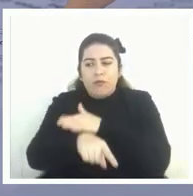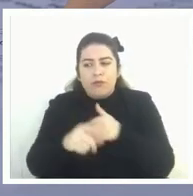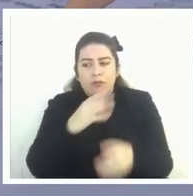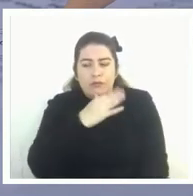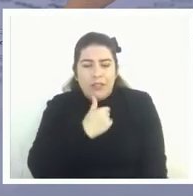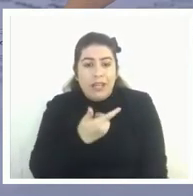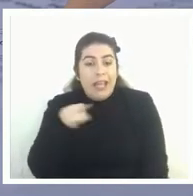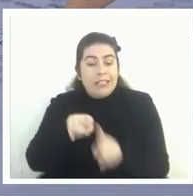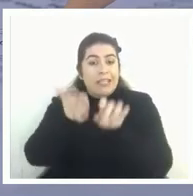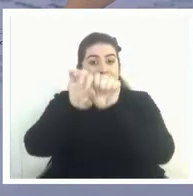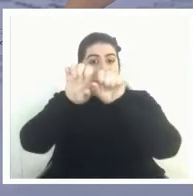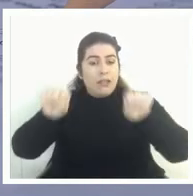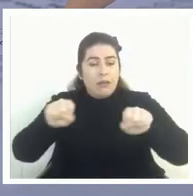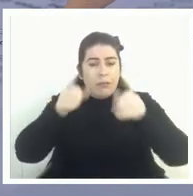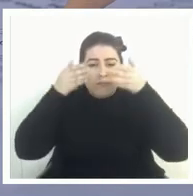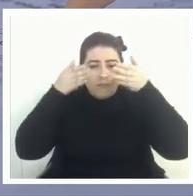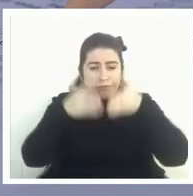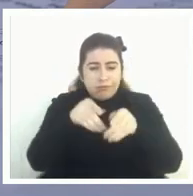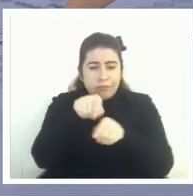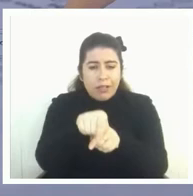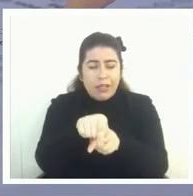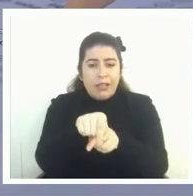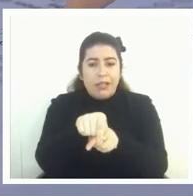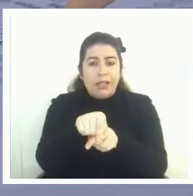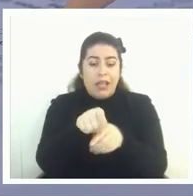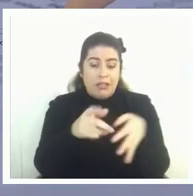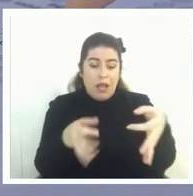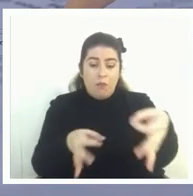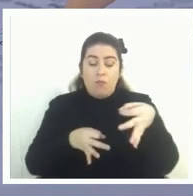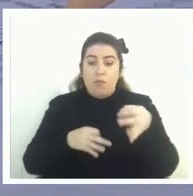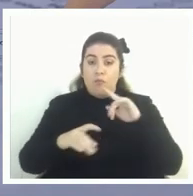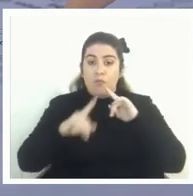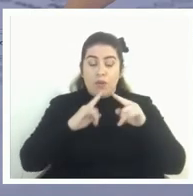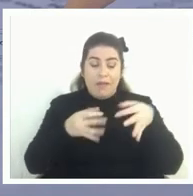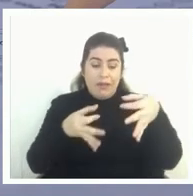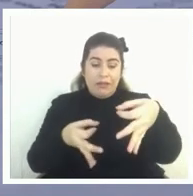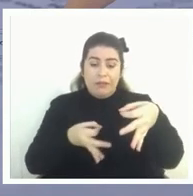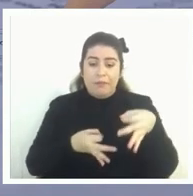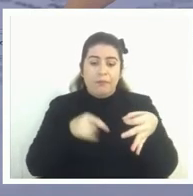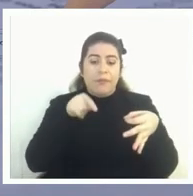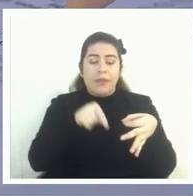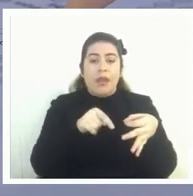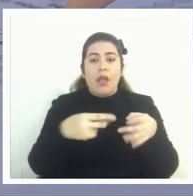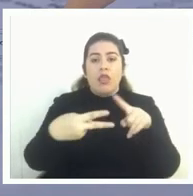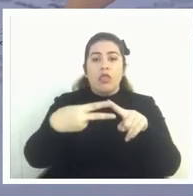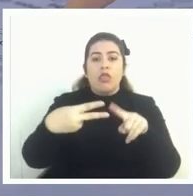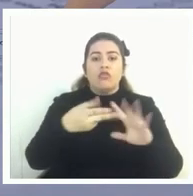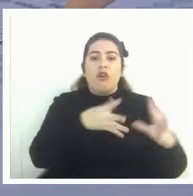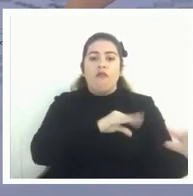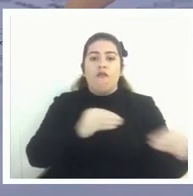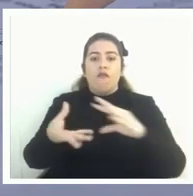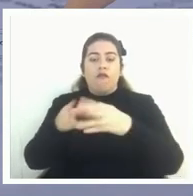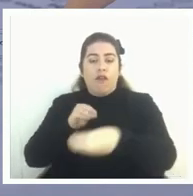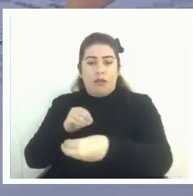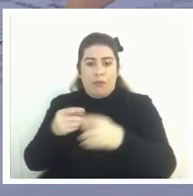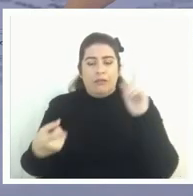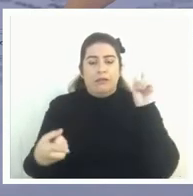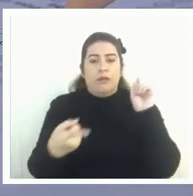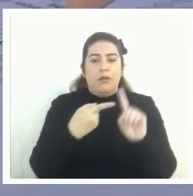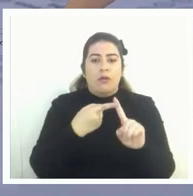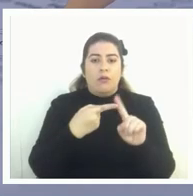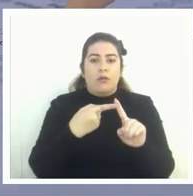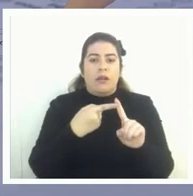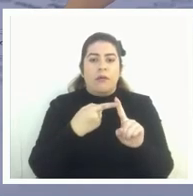centralizado que usa estas pruebas las usa de dos maneras la usa como una condición de